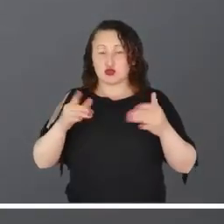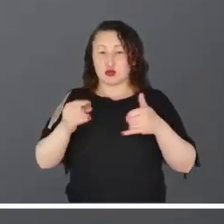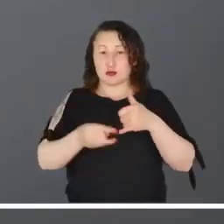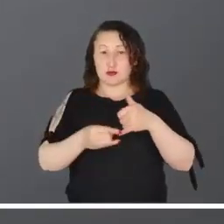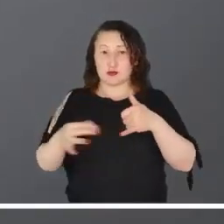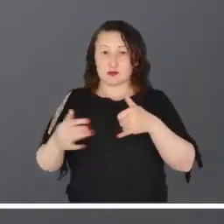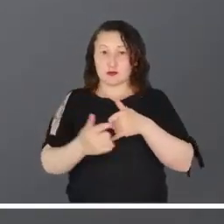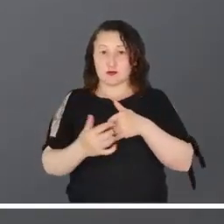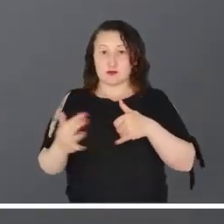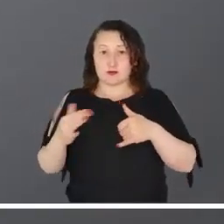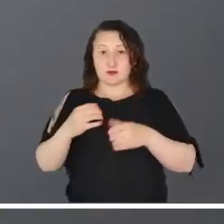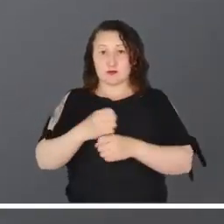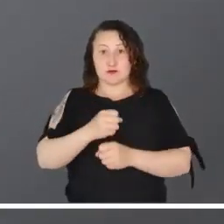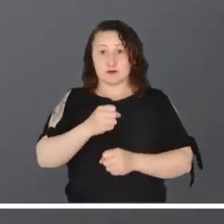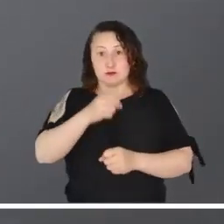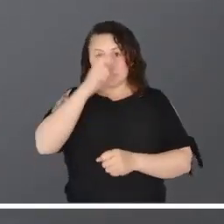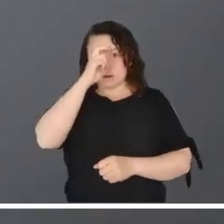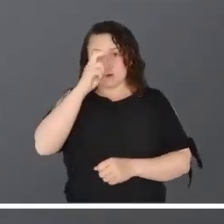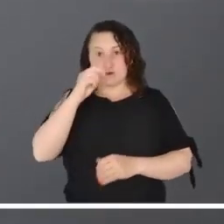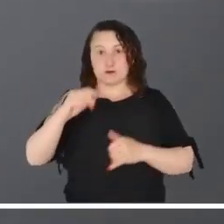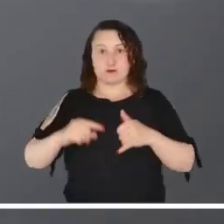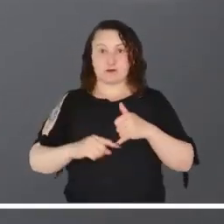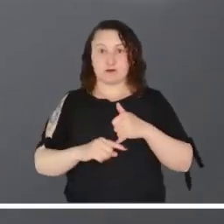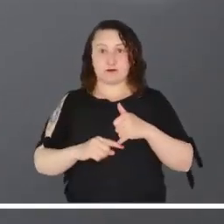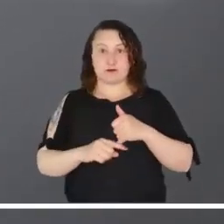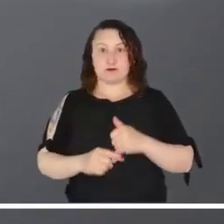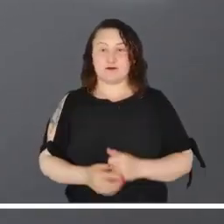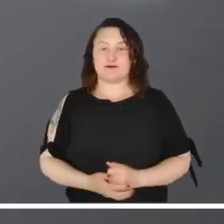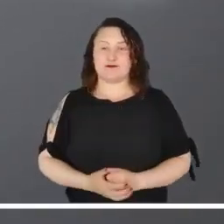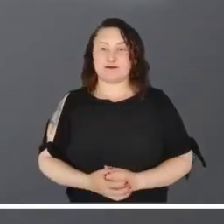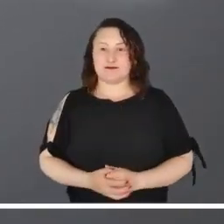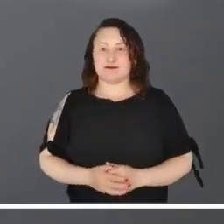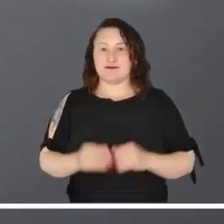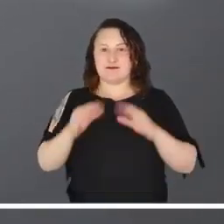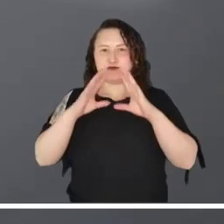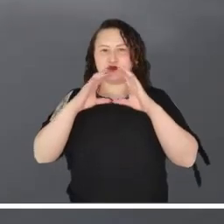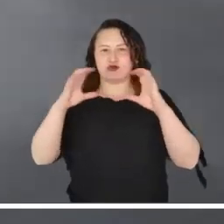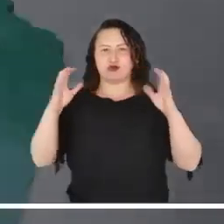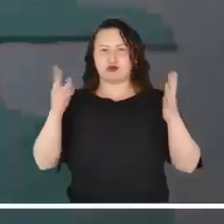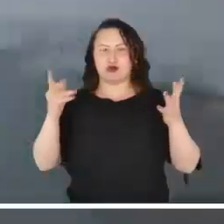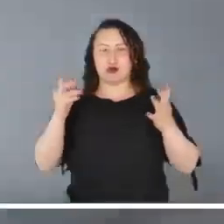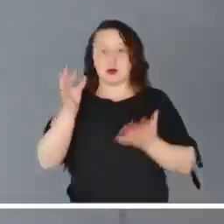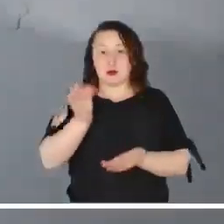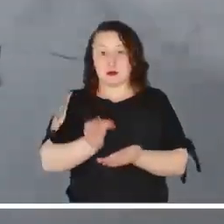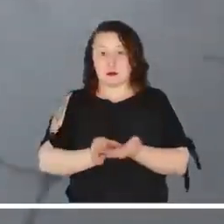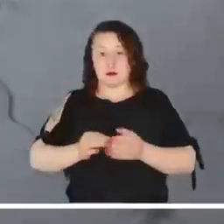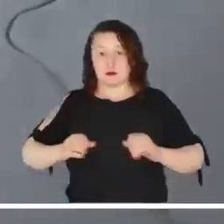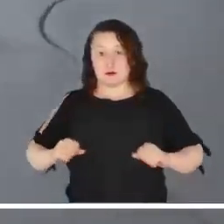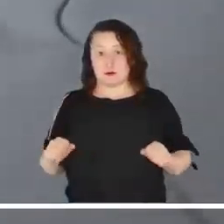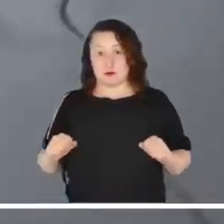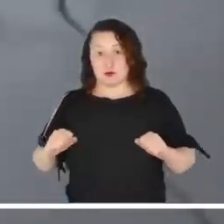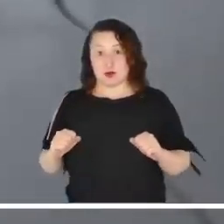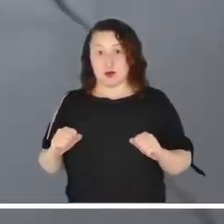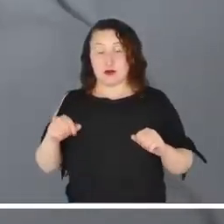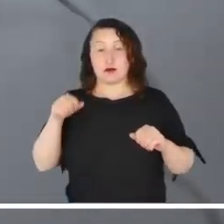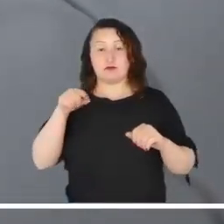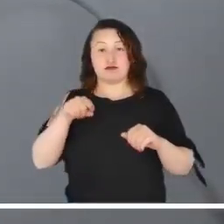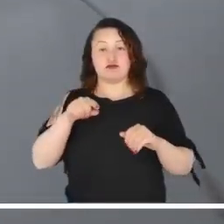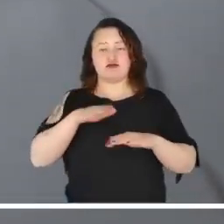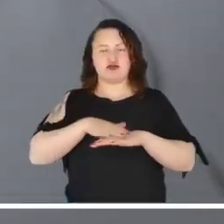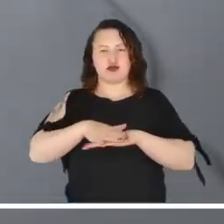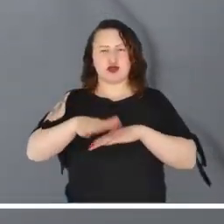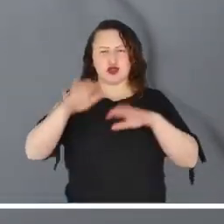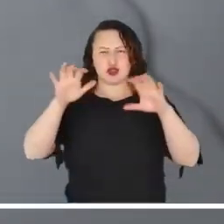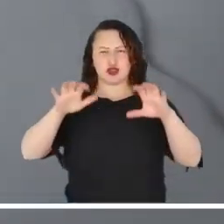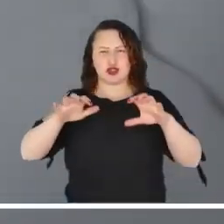no se descartan lluvias en el Guaviare, Guainía, Baupés y norte de Amazonas. Las nubes seguirán dominando en la capital del país,